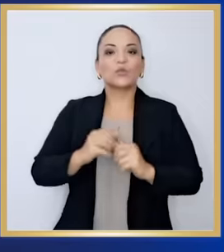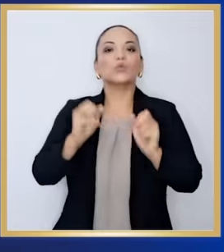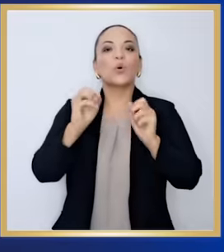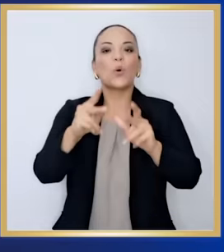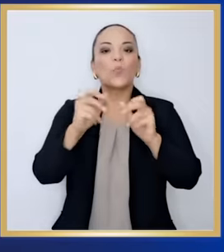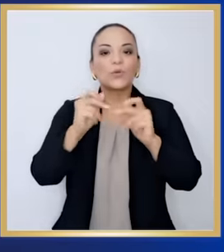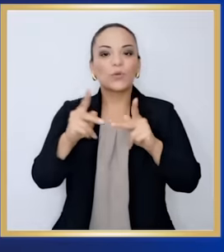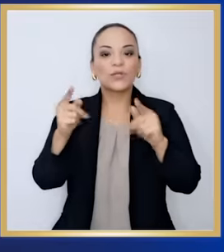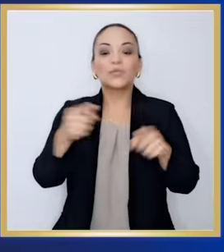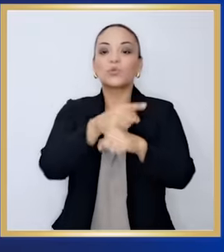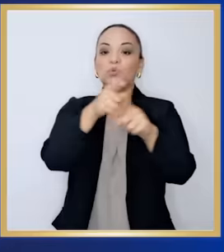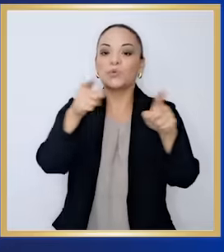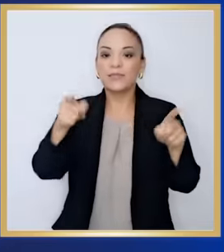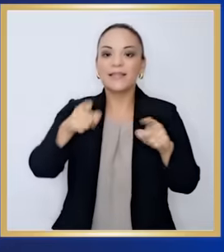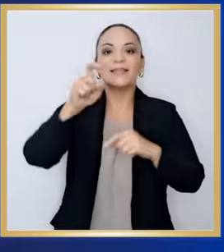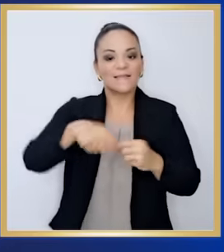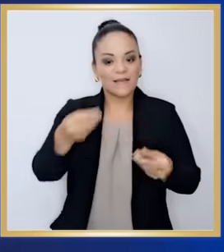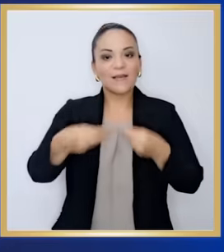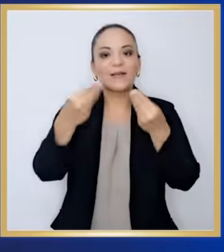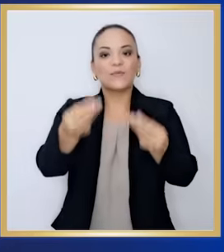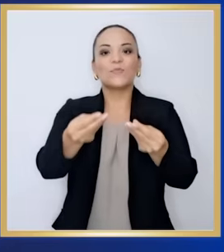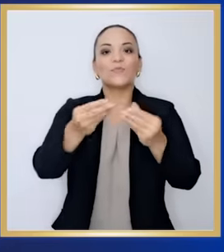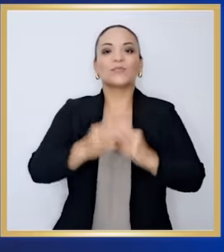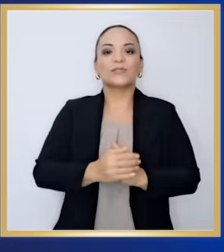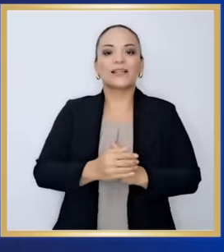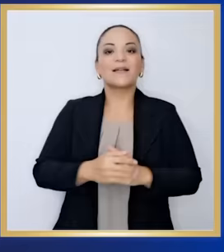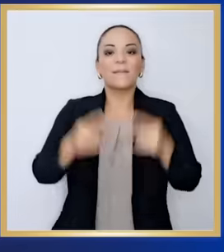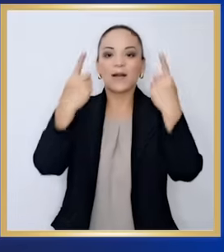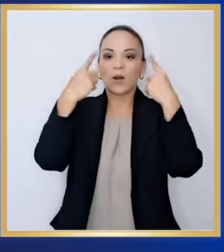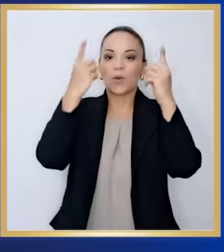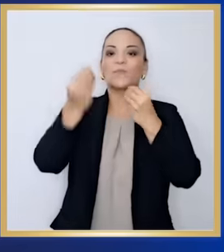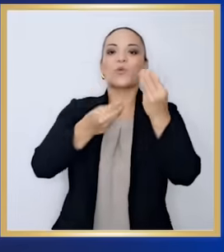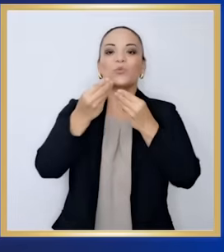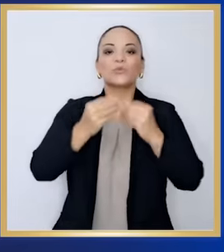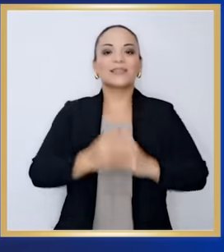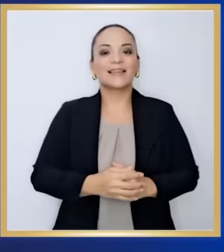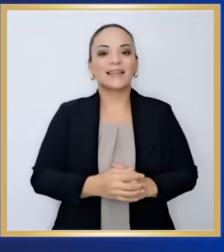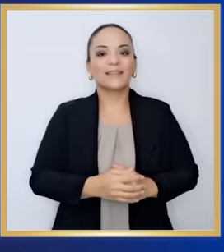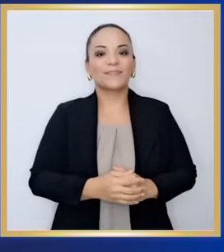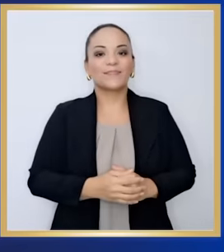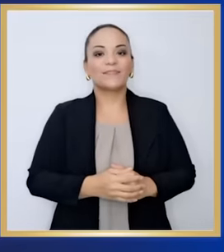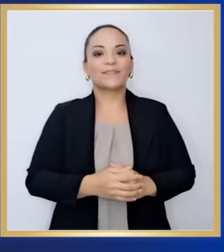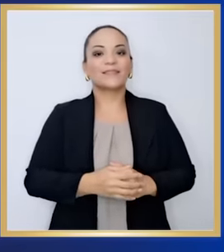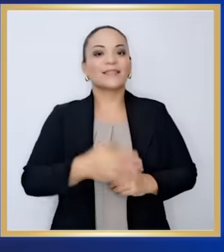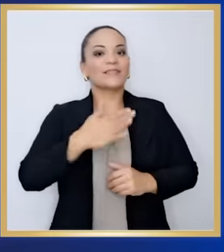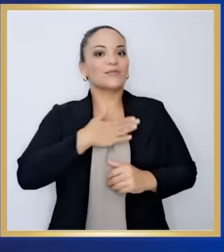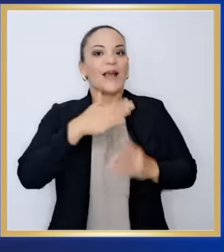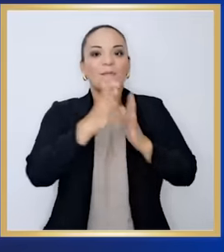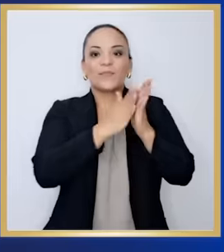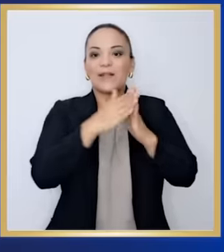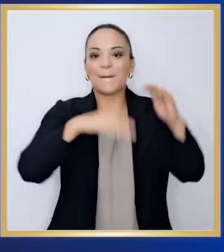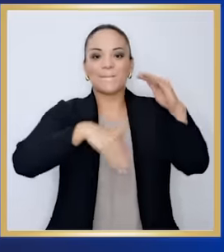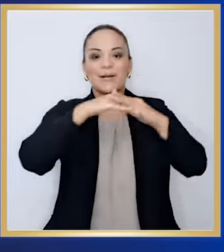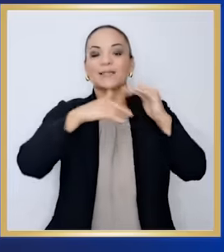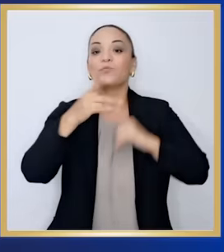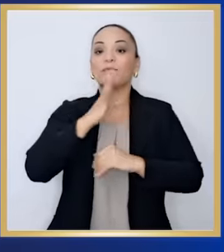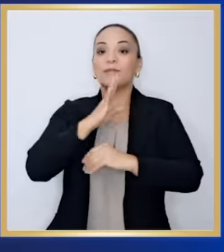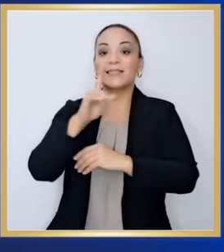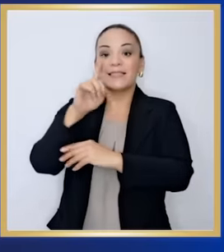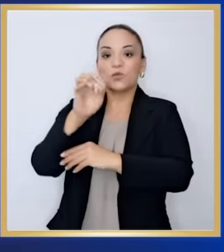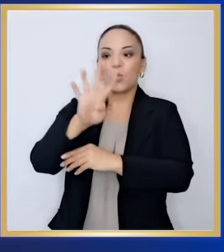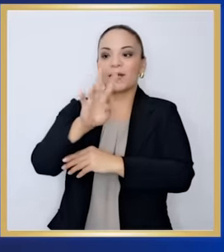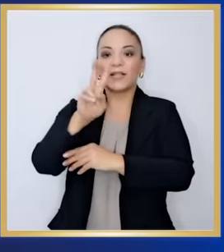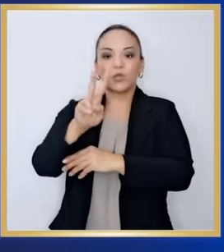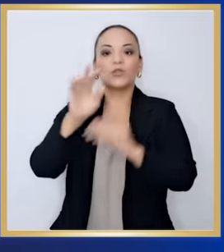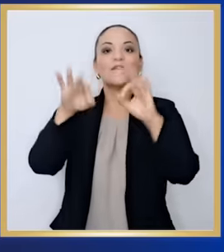darle los servicios y las oportunidades que ustedes merecen para producir. Quiero disfrutar de casa con